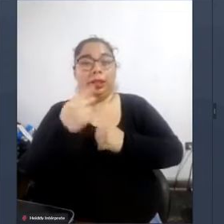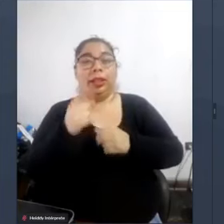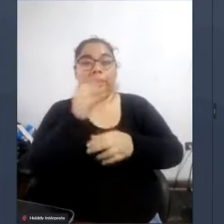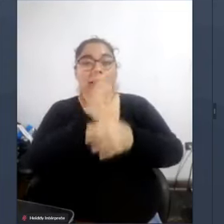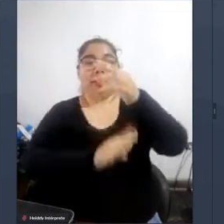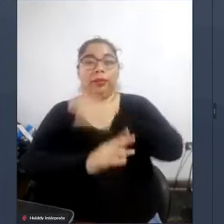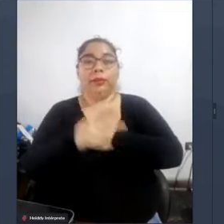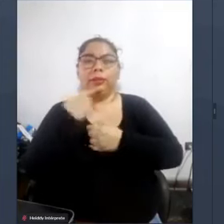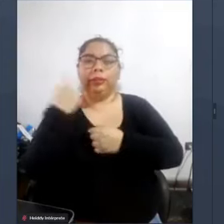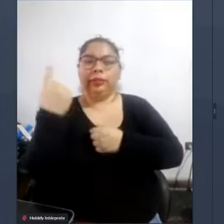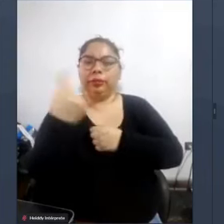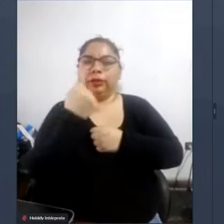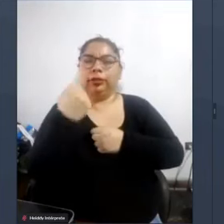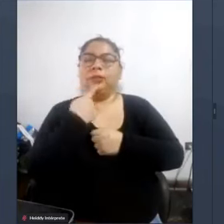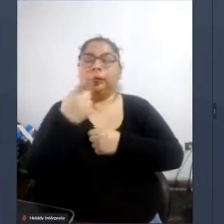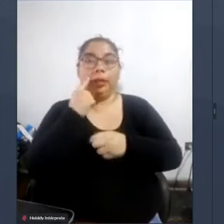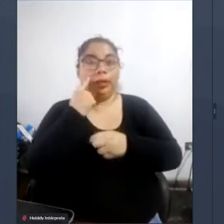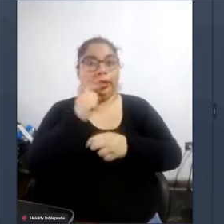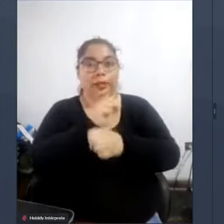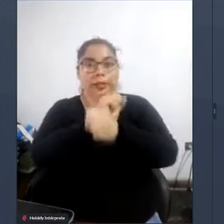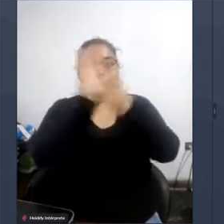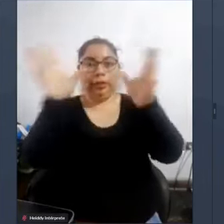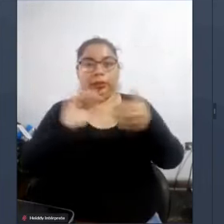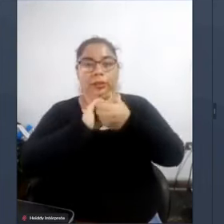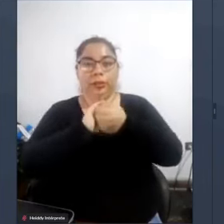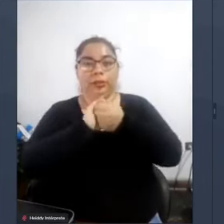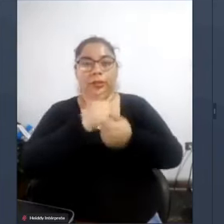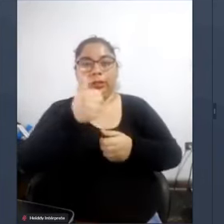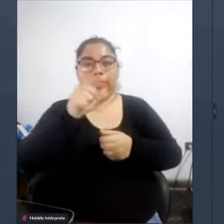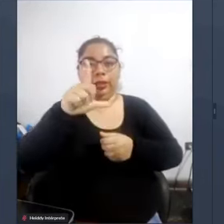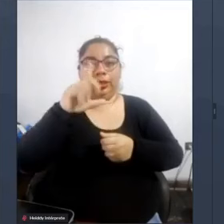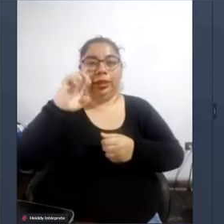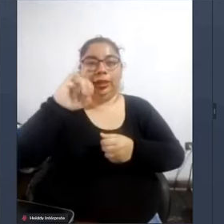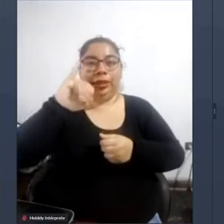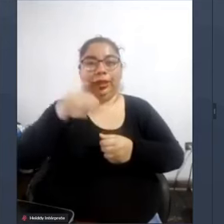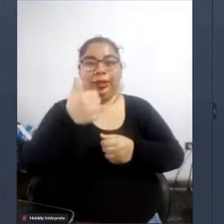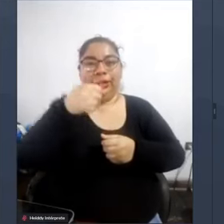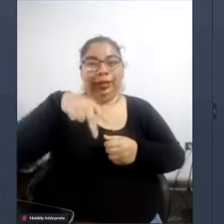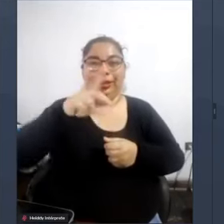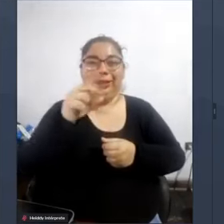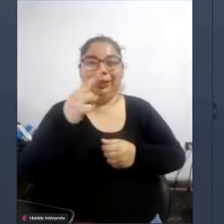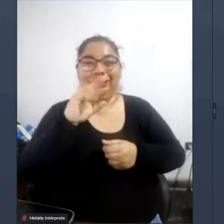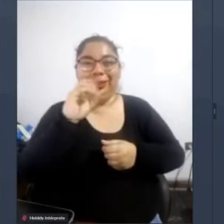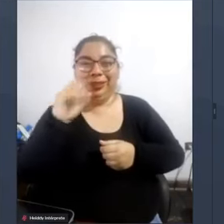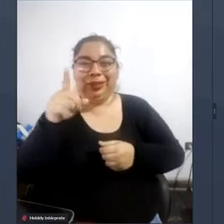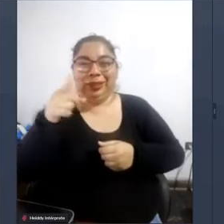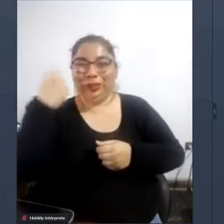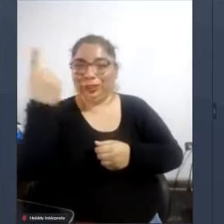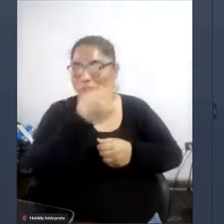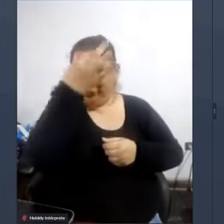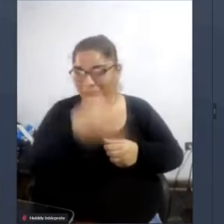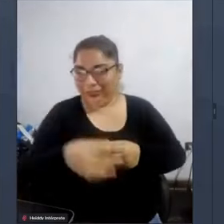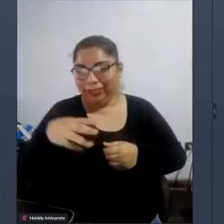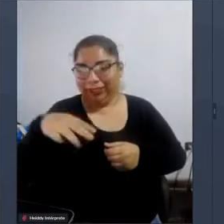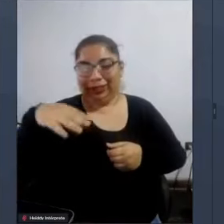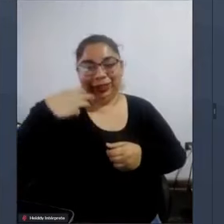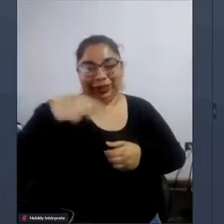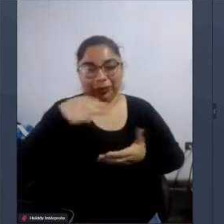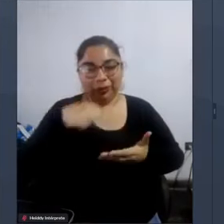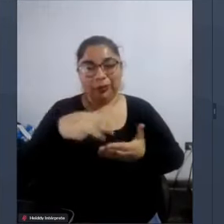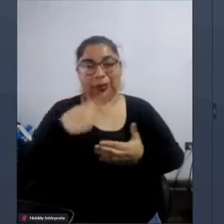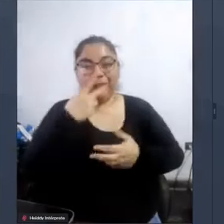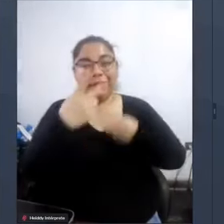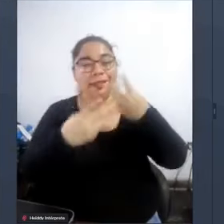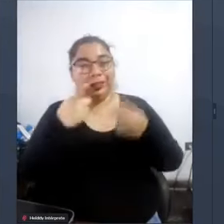eso tan solamente para aclarar y mandar un saludo a nuestro amigo Alejandro que nos sigue todos los miércoles en este espacio de